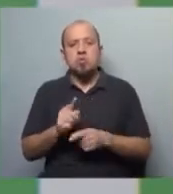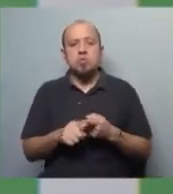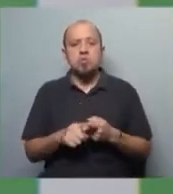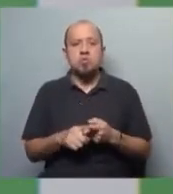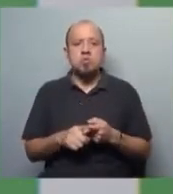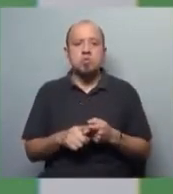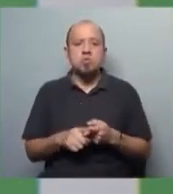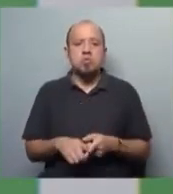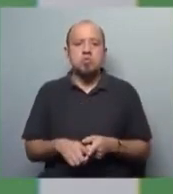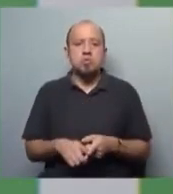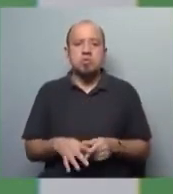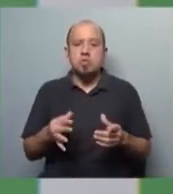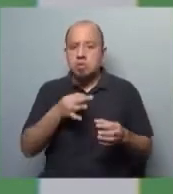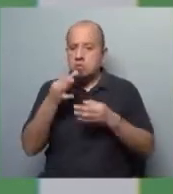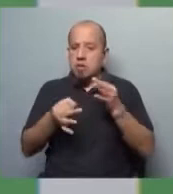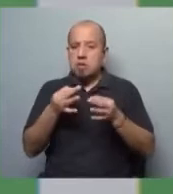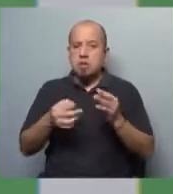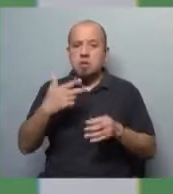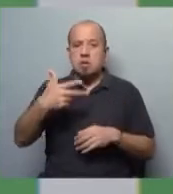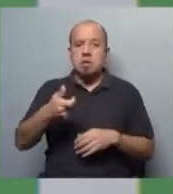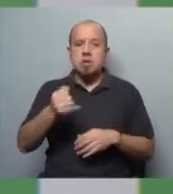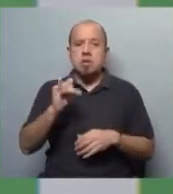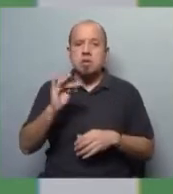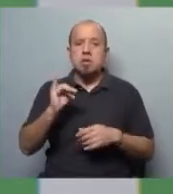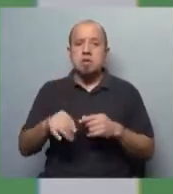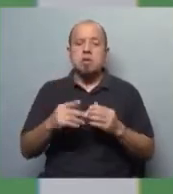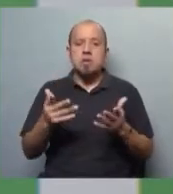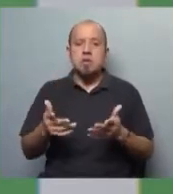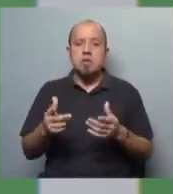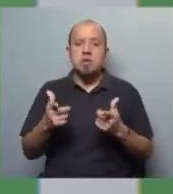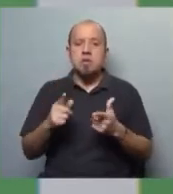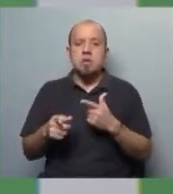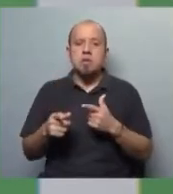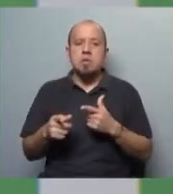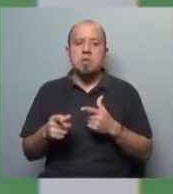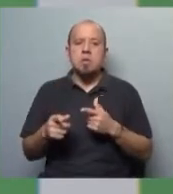razones... O sea, ¿qué explica que Haití, que no tiene grandes riquezas en términos de lo que puedan ser